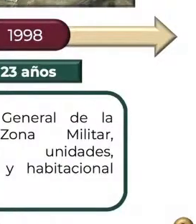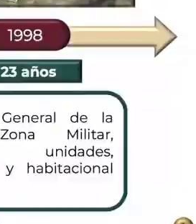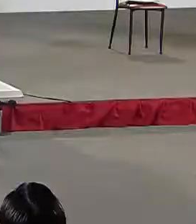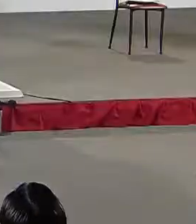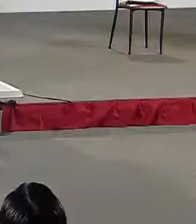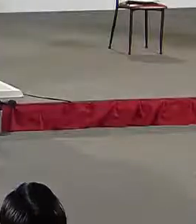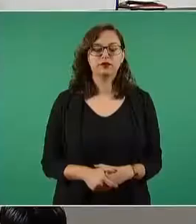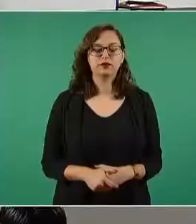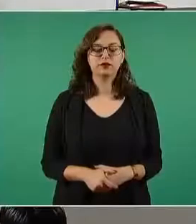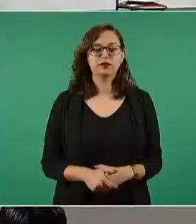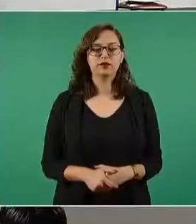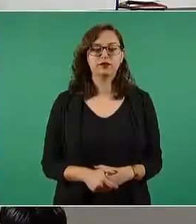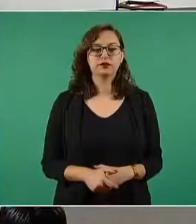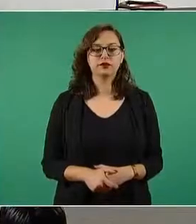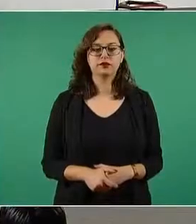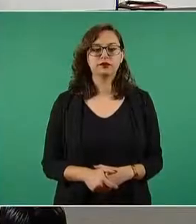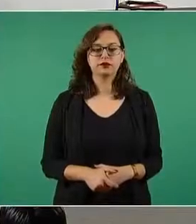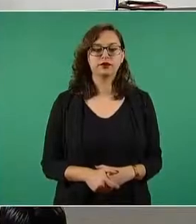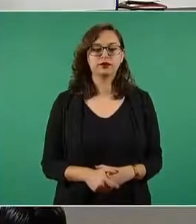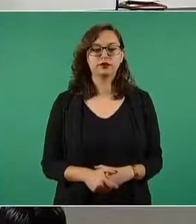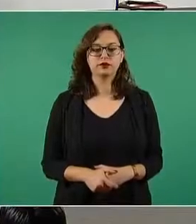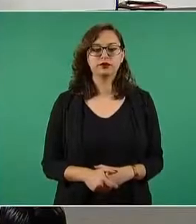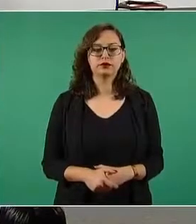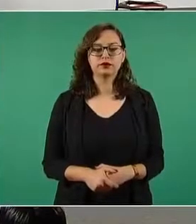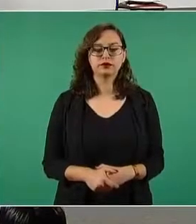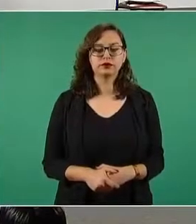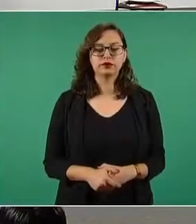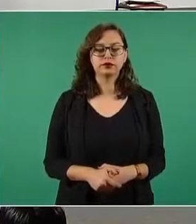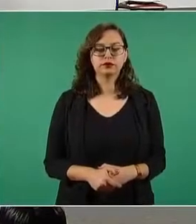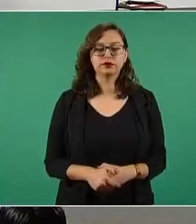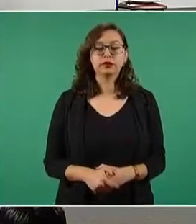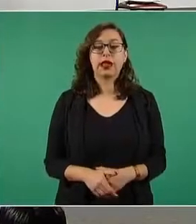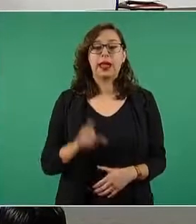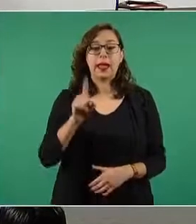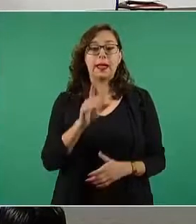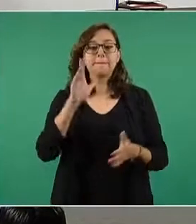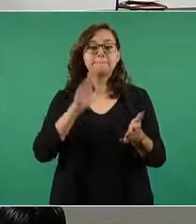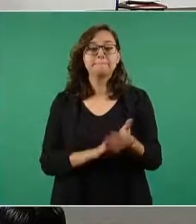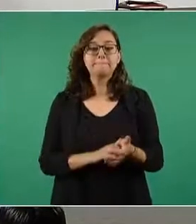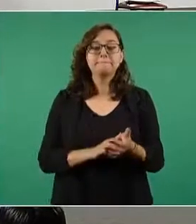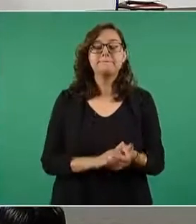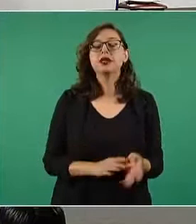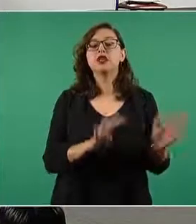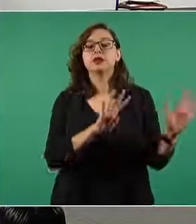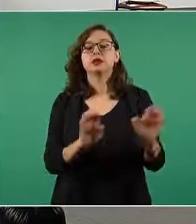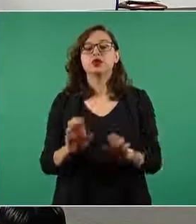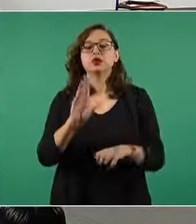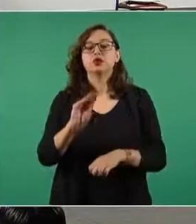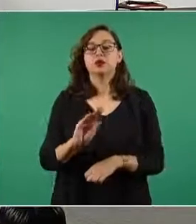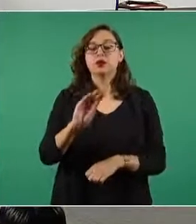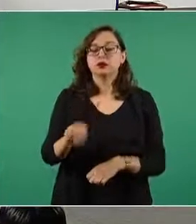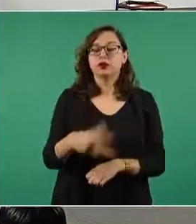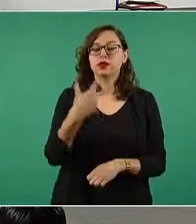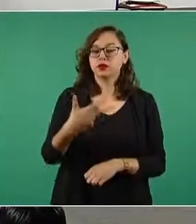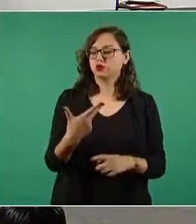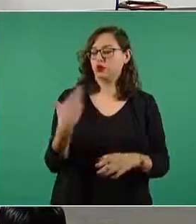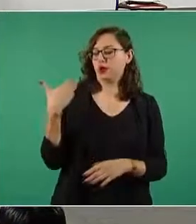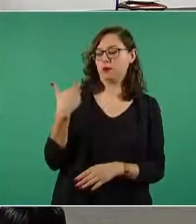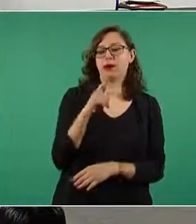de la región aérea del centro y en 1998 hace 23 años